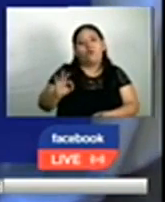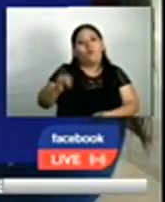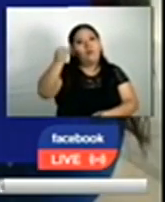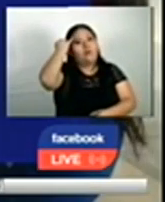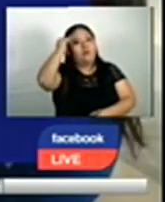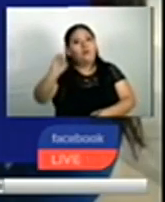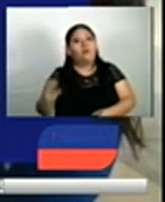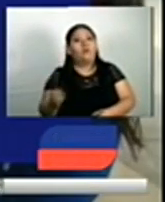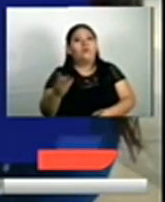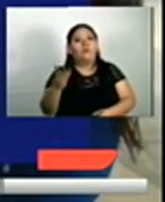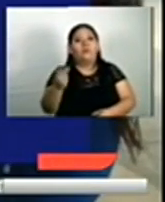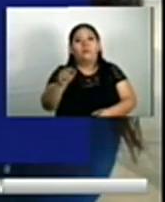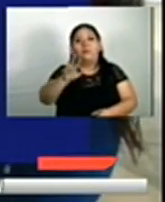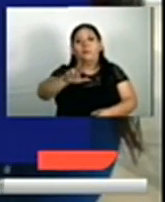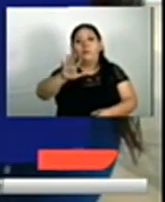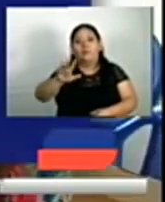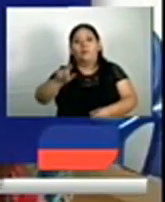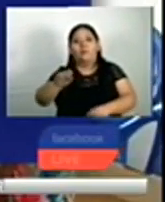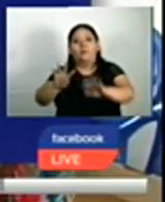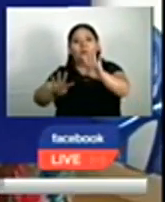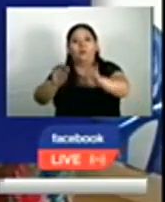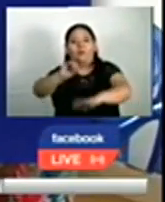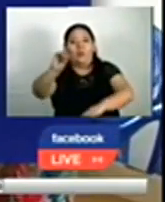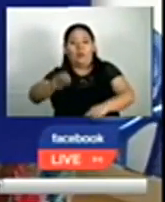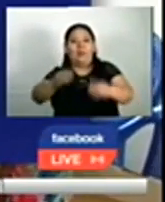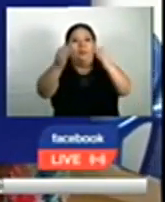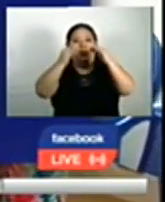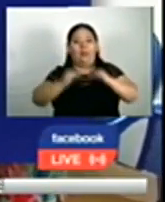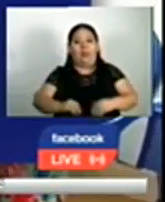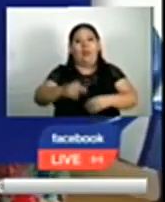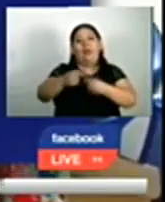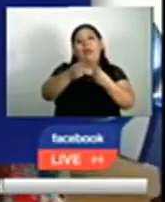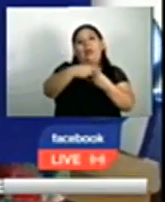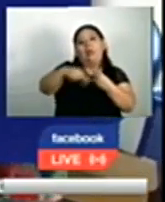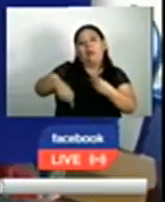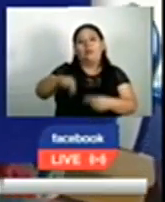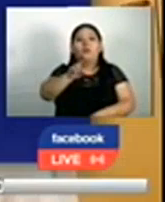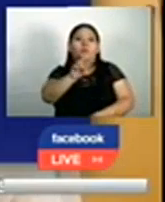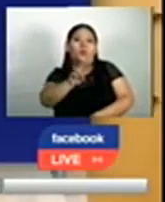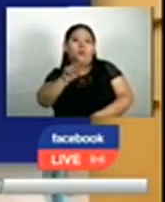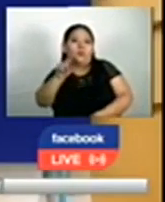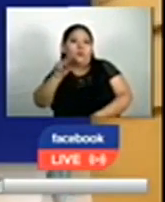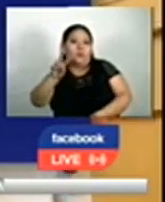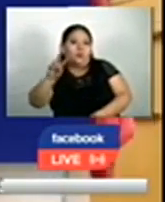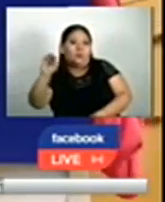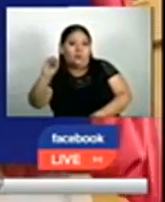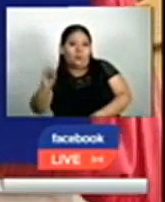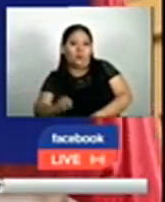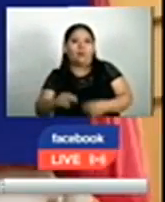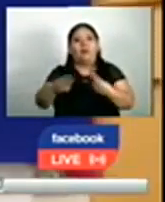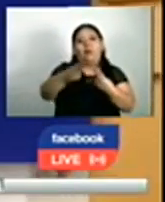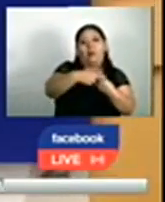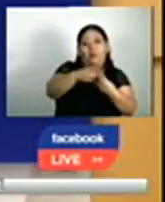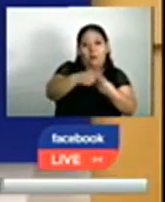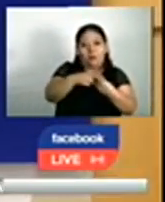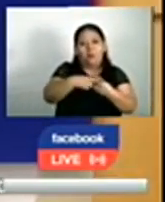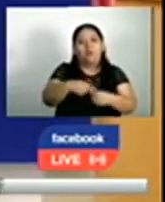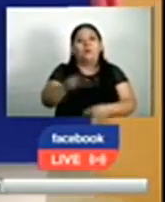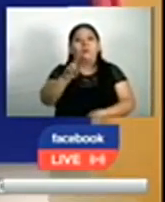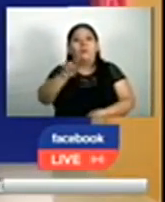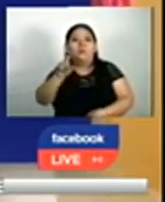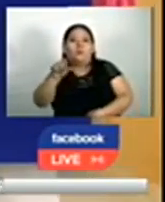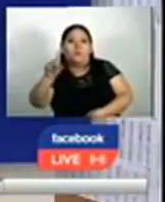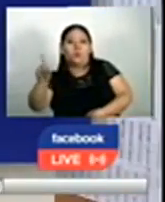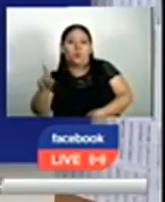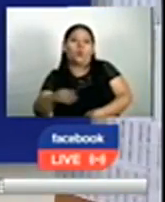con un 35.9%, seguido por Gana con 2.2%, Arena con 2.1% y PCN